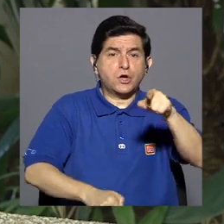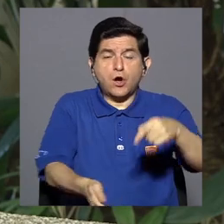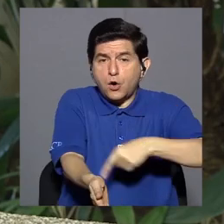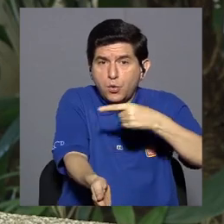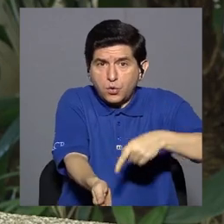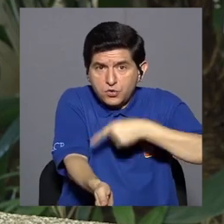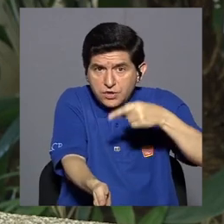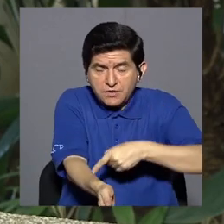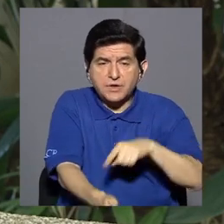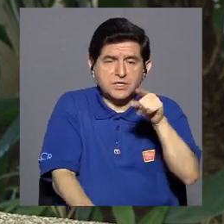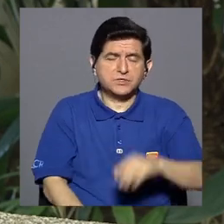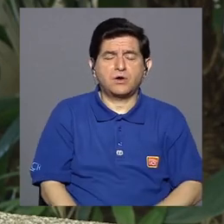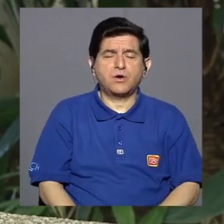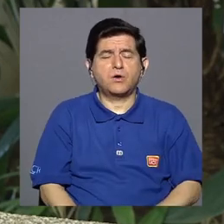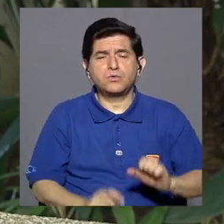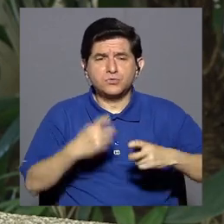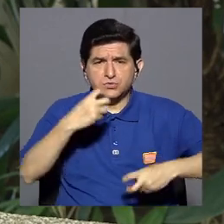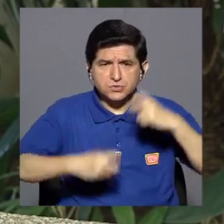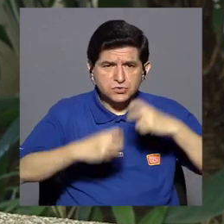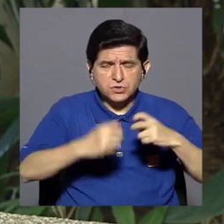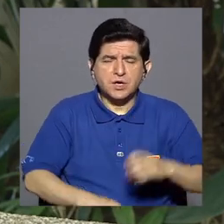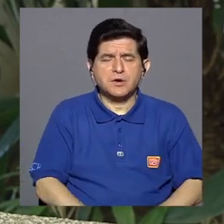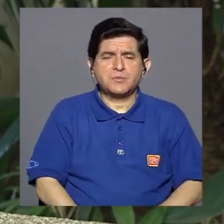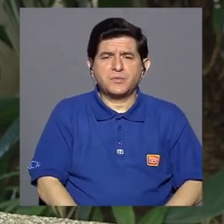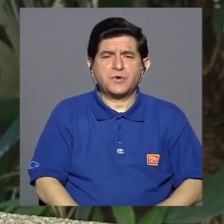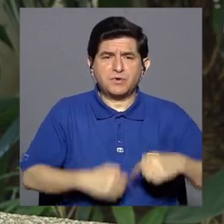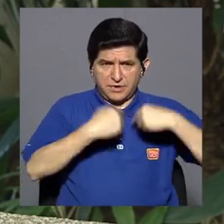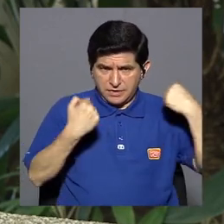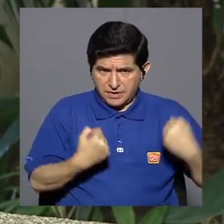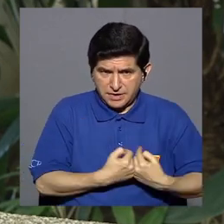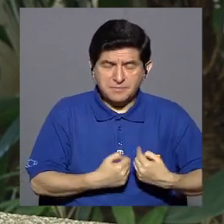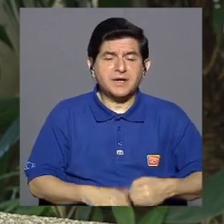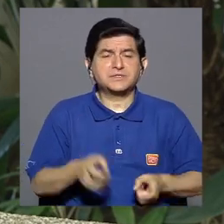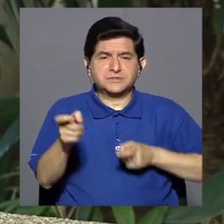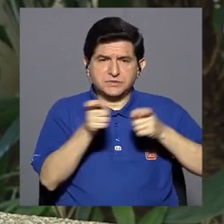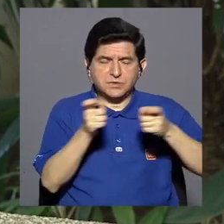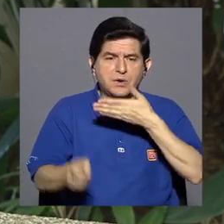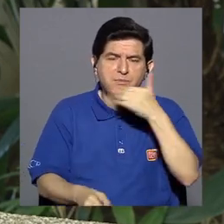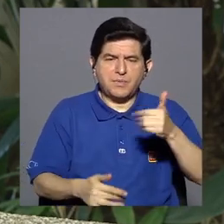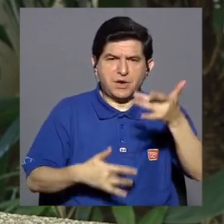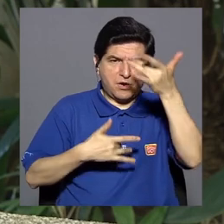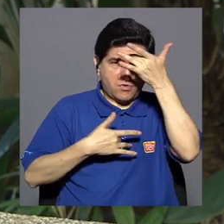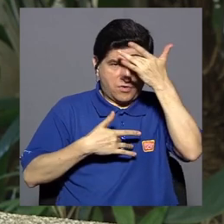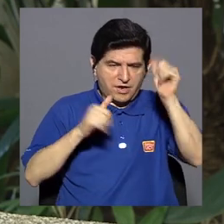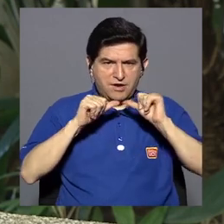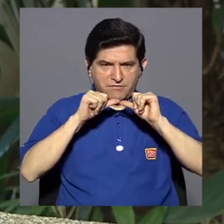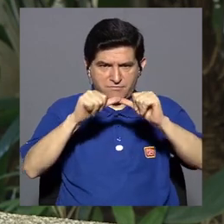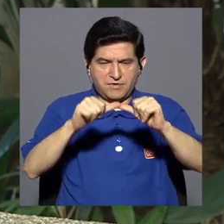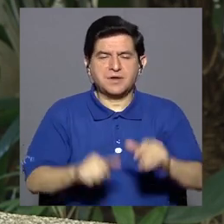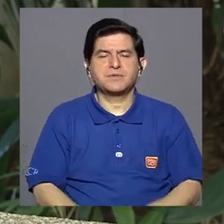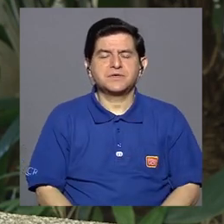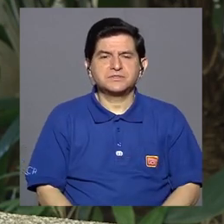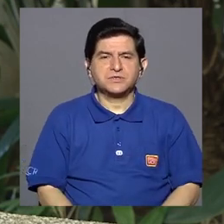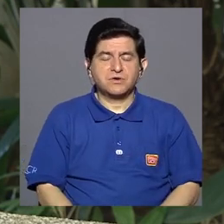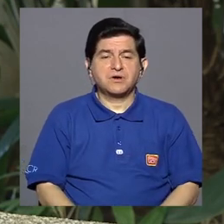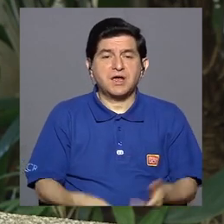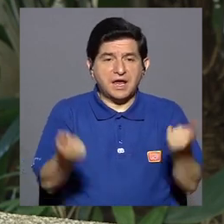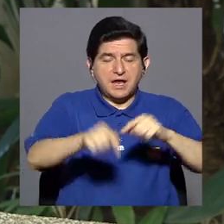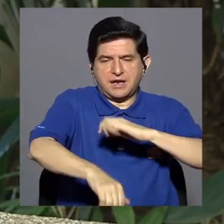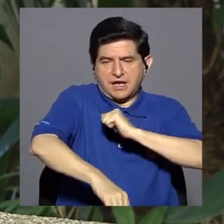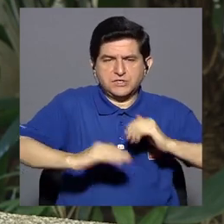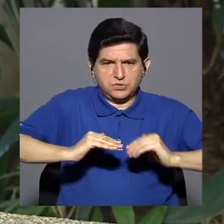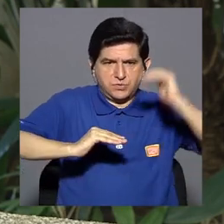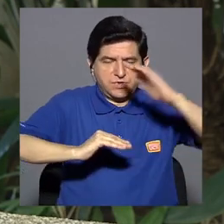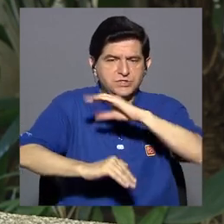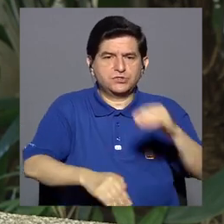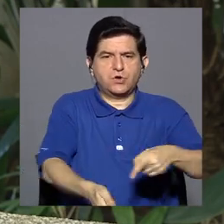diabético, que si eres hipertenso, y esto hace que se controlaran mejor las enfermedades crónicas, diabetes y hipertensión